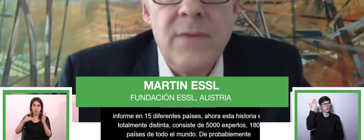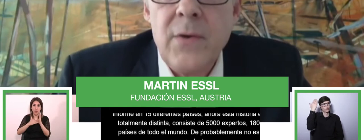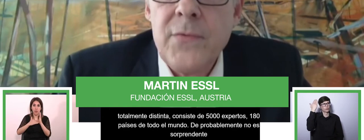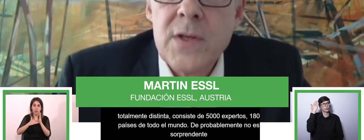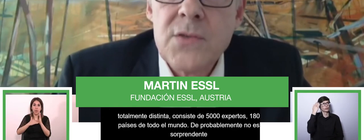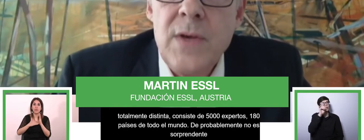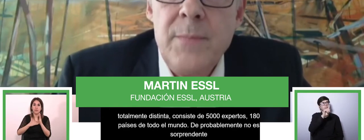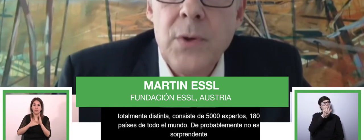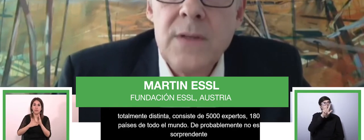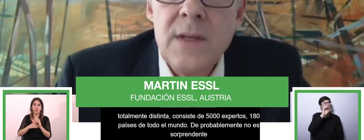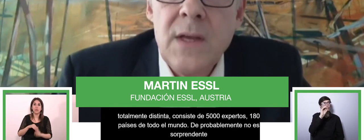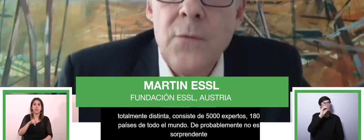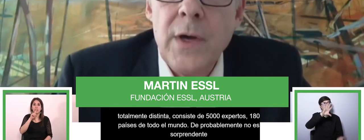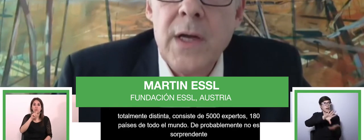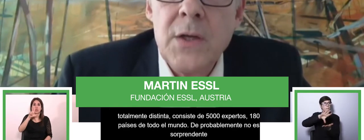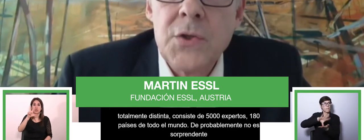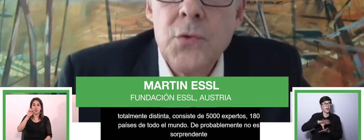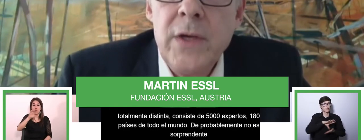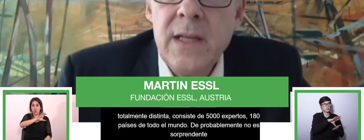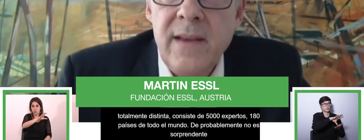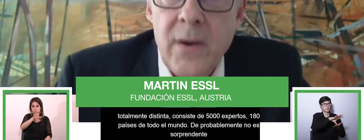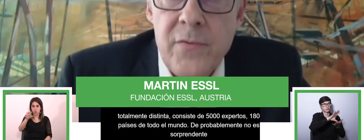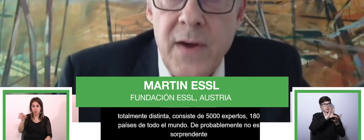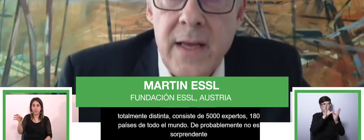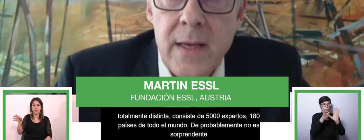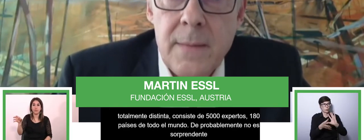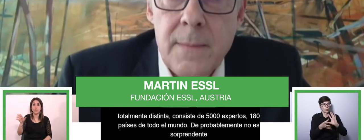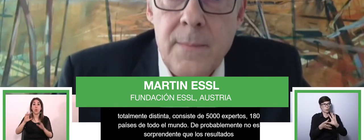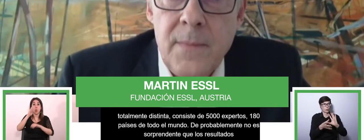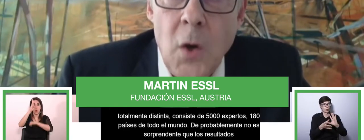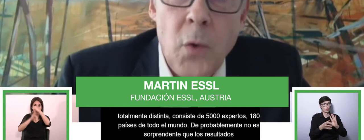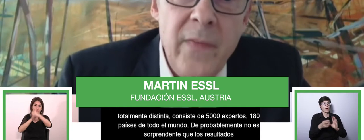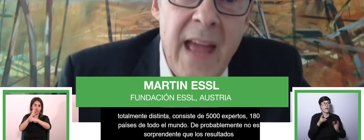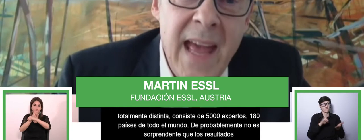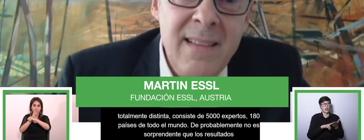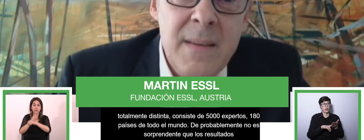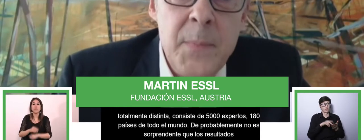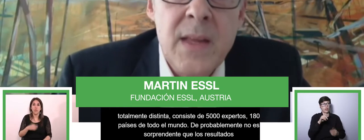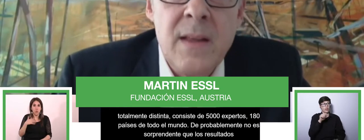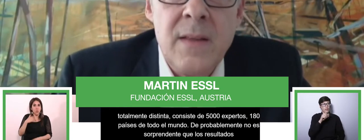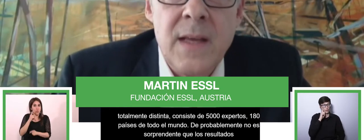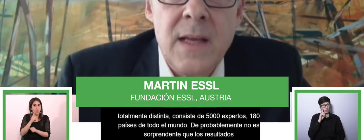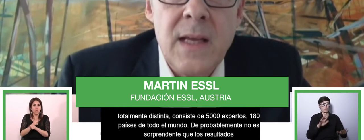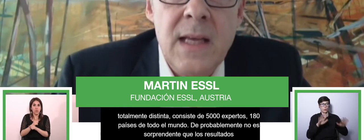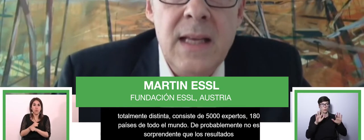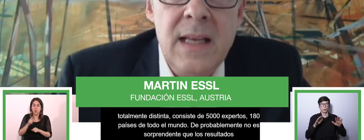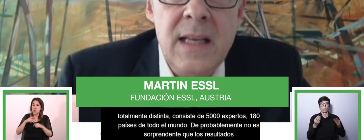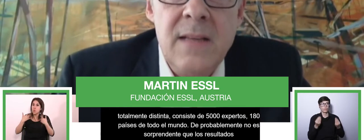los resultados de los primeros reportes fueron terríficos,